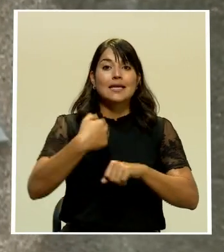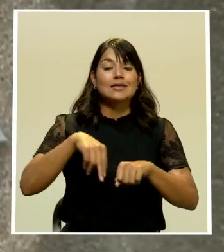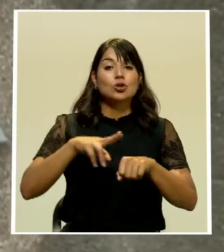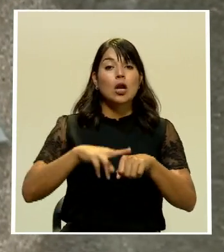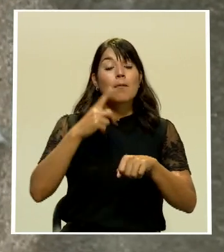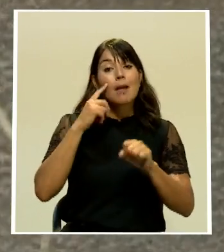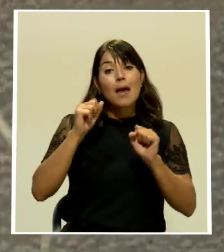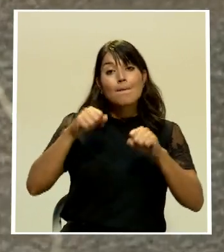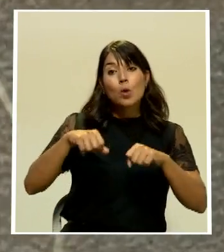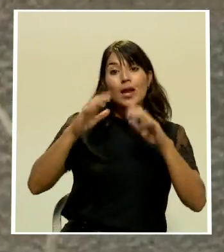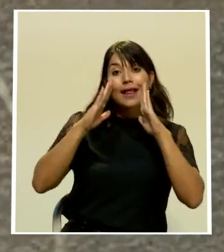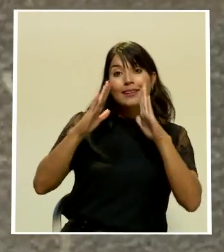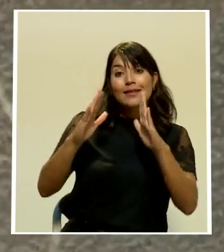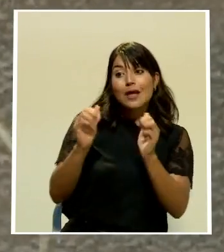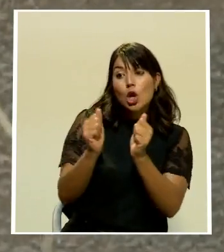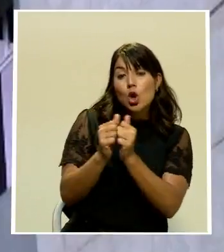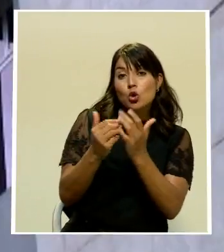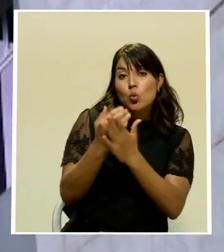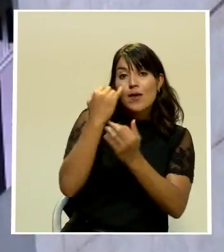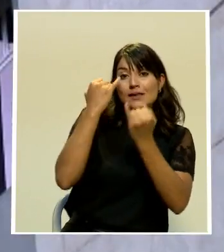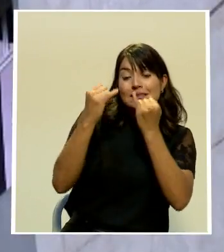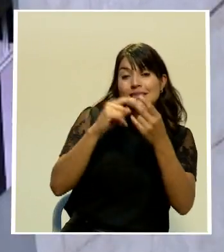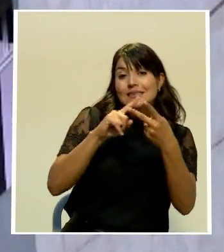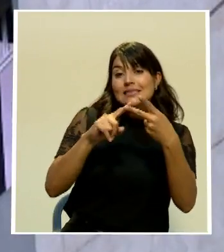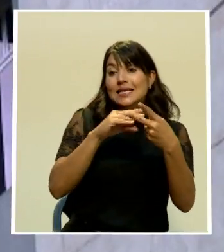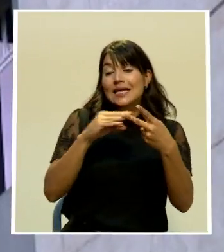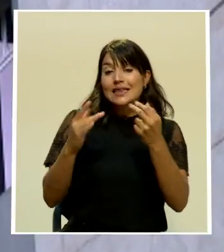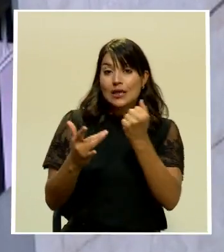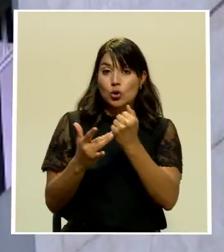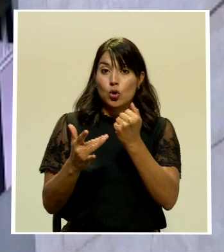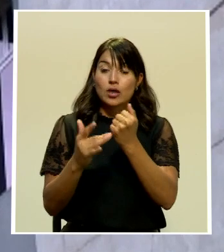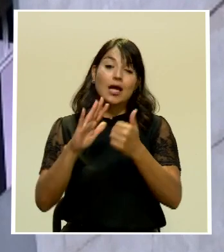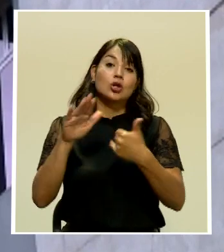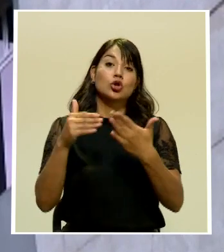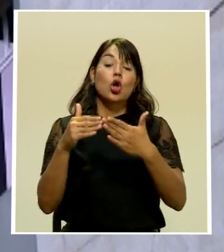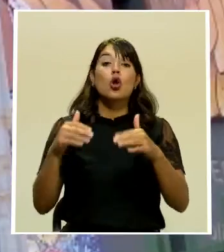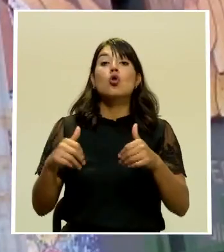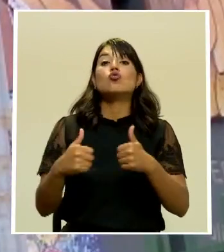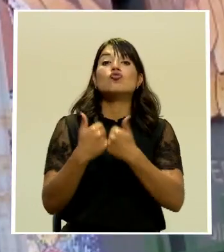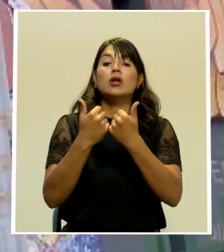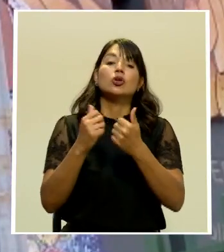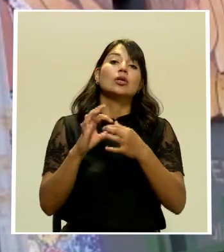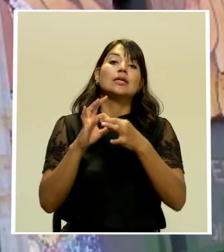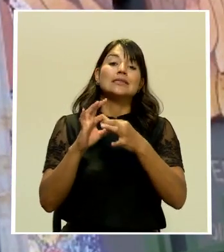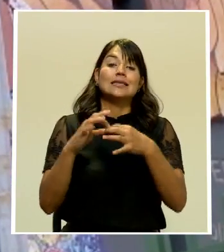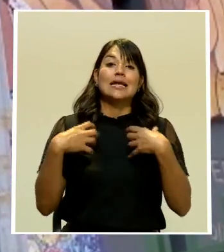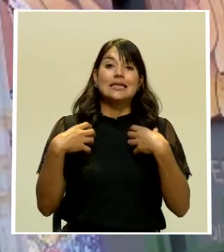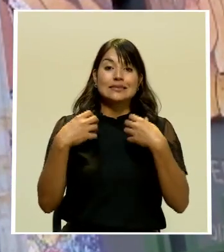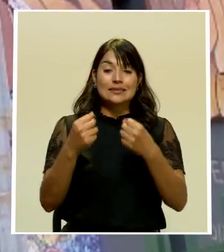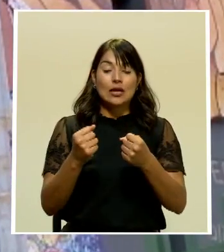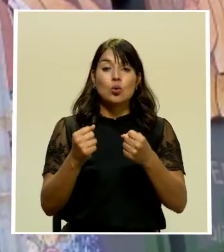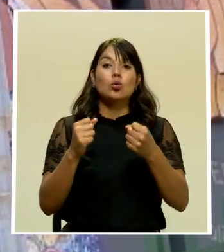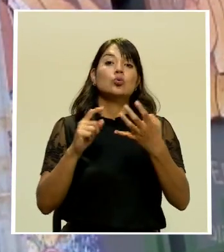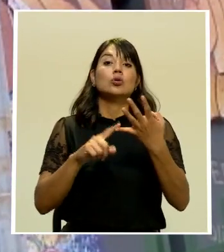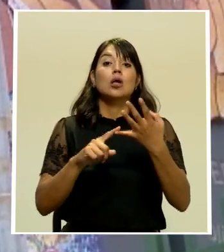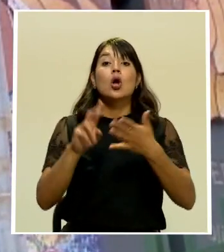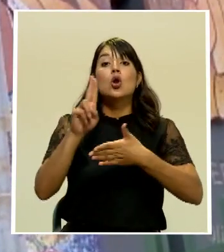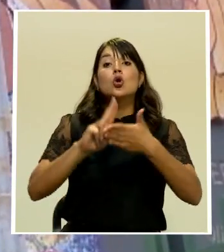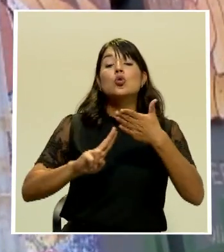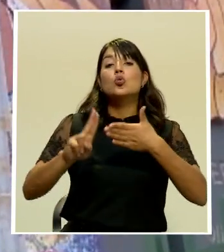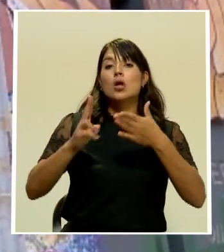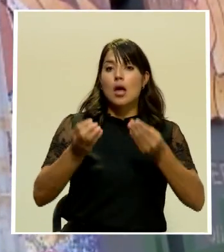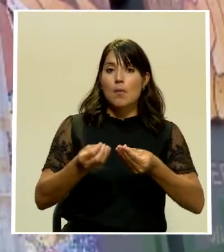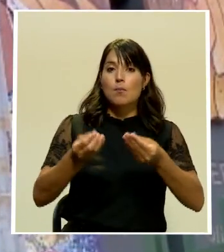con innovación y tecnología. Los retos de las crisis sanitarias promueven la reactivación económica y atender a los grupos vulnerables. Las universidades